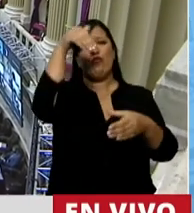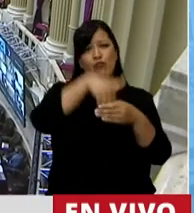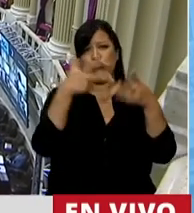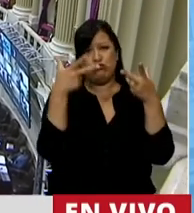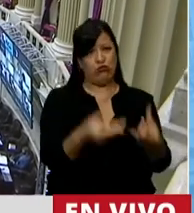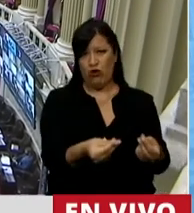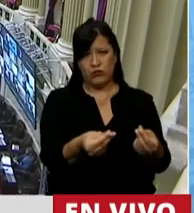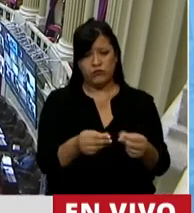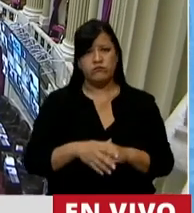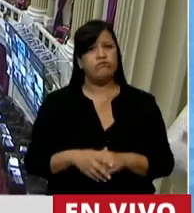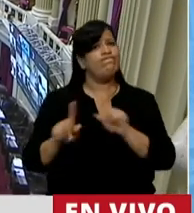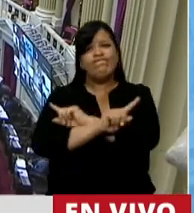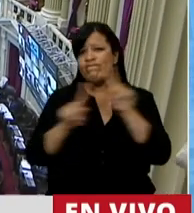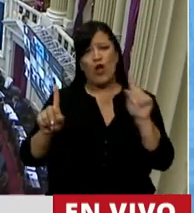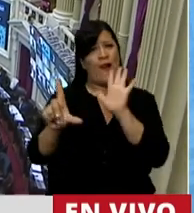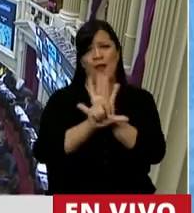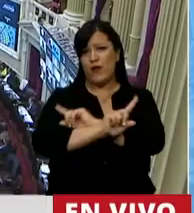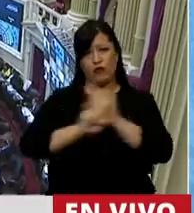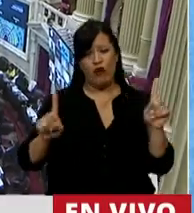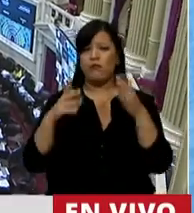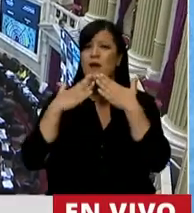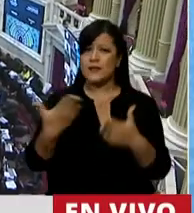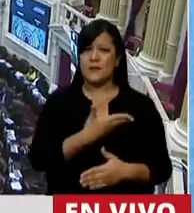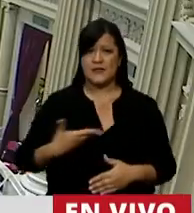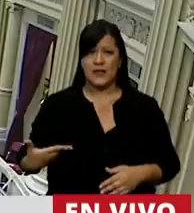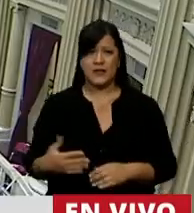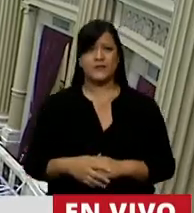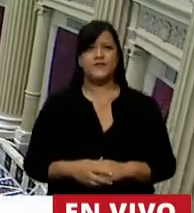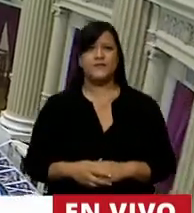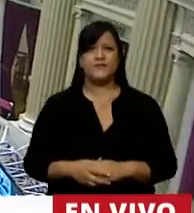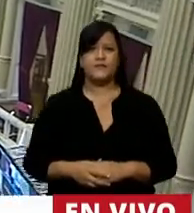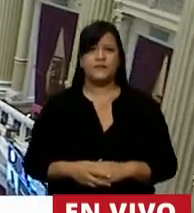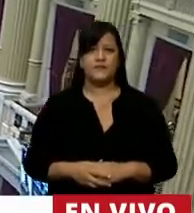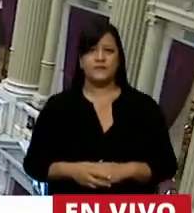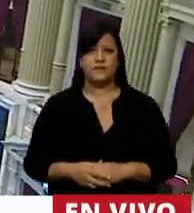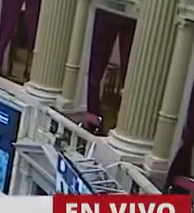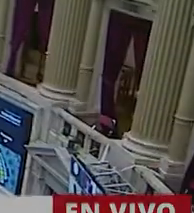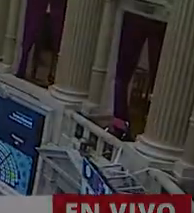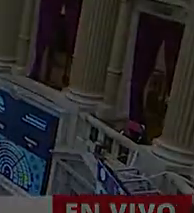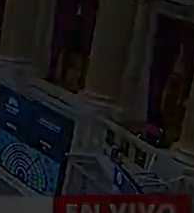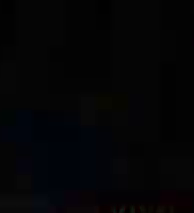negativo. Que no sea ley. Gracias, señor Presidente. Muchas gracias, diputado Saad. Gracias, Presidente. Gracias.